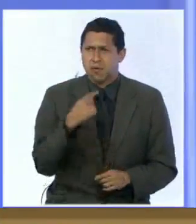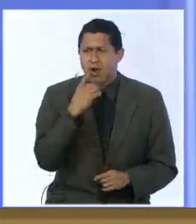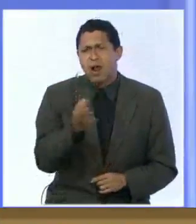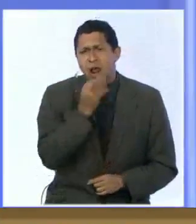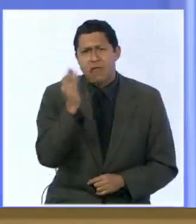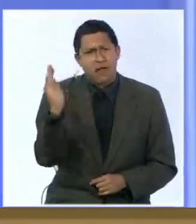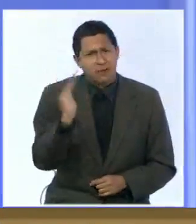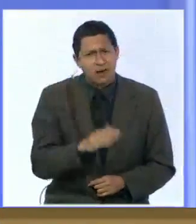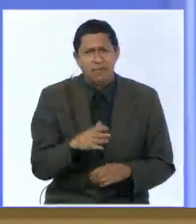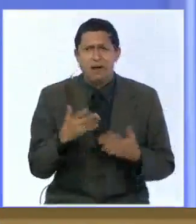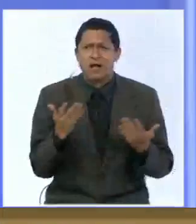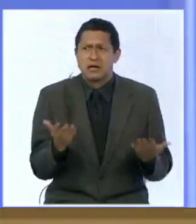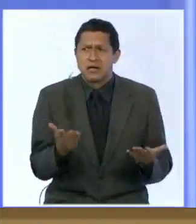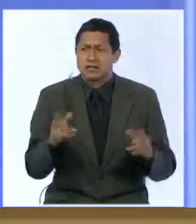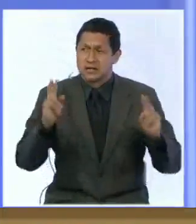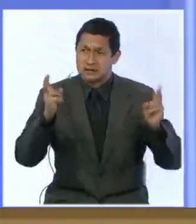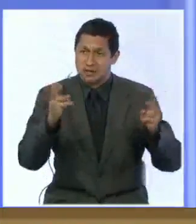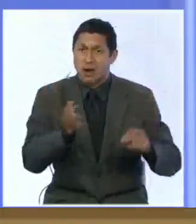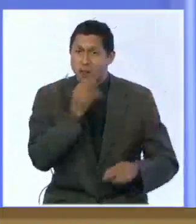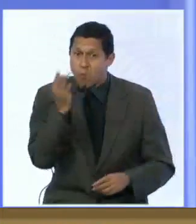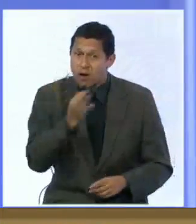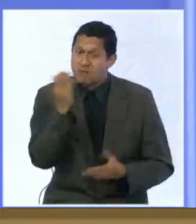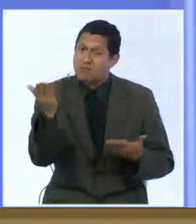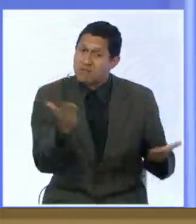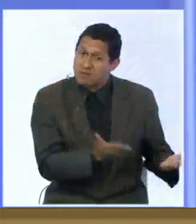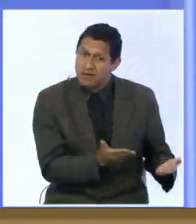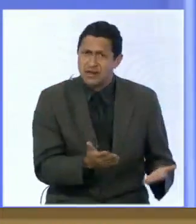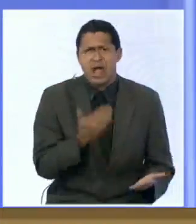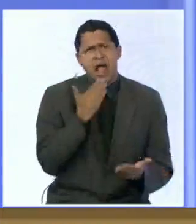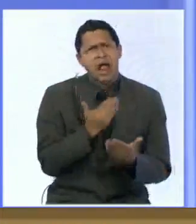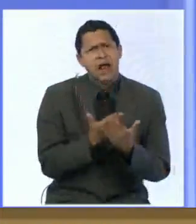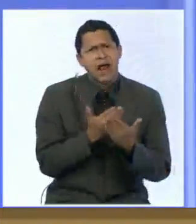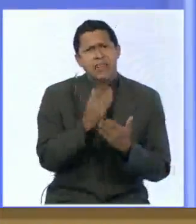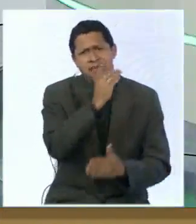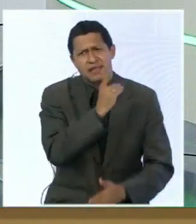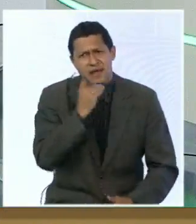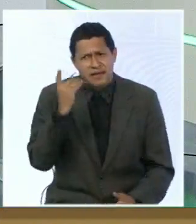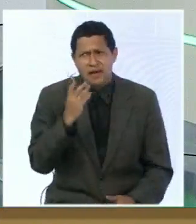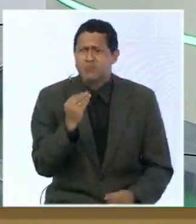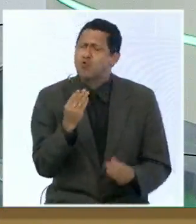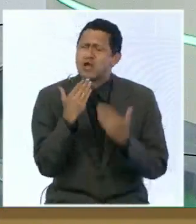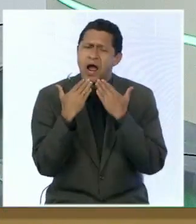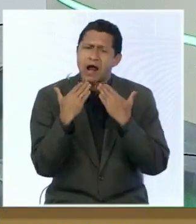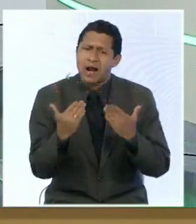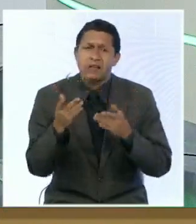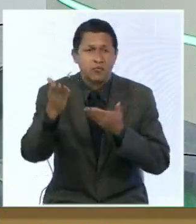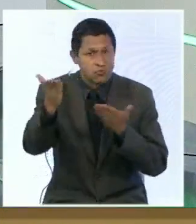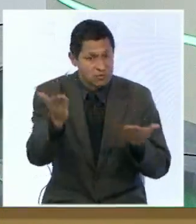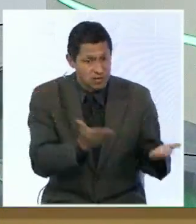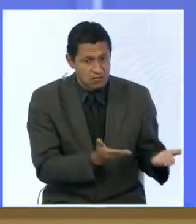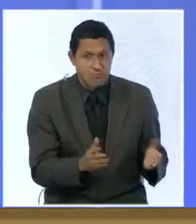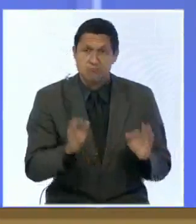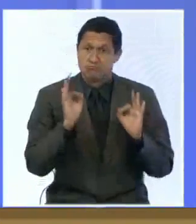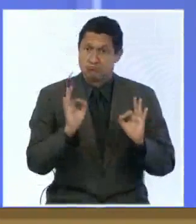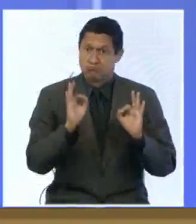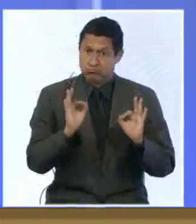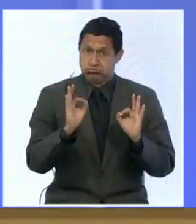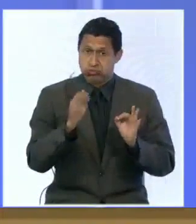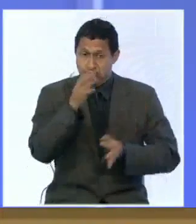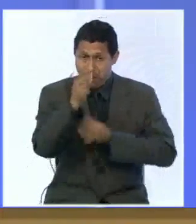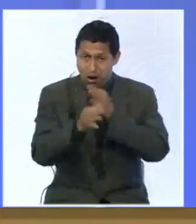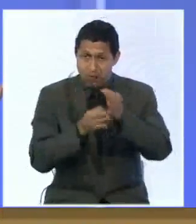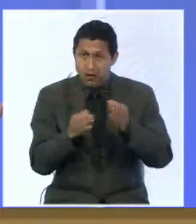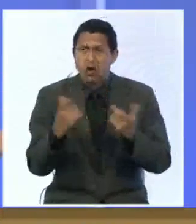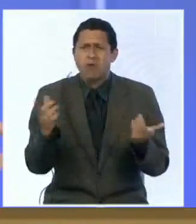tarde de hoy para hablar sobre este tema. Buenas tardes, bienvenida. Gracias Daniela, muchísimas gracias por la invitación. Y precisamente vamos a hablar